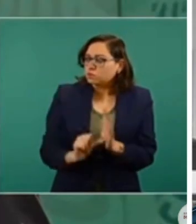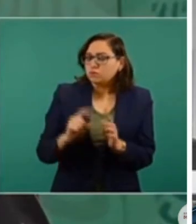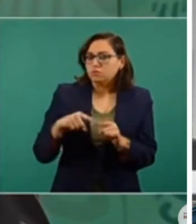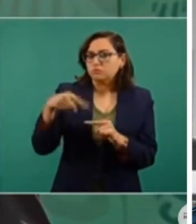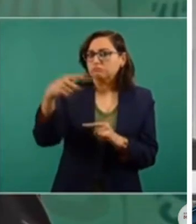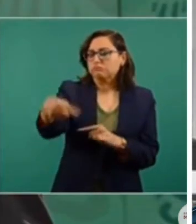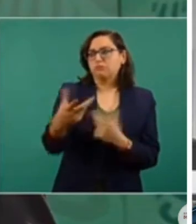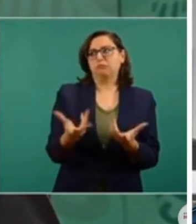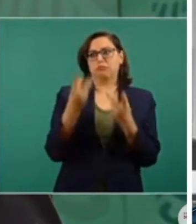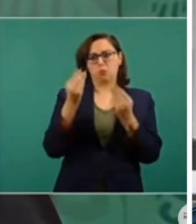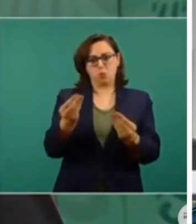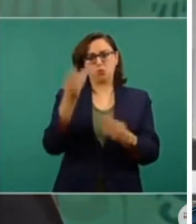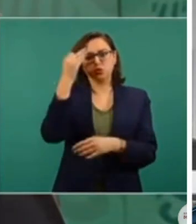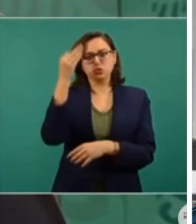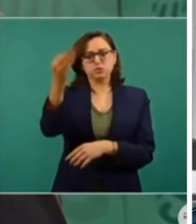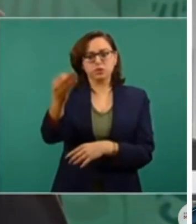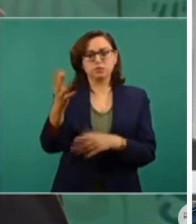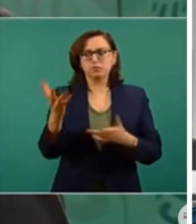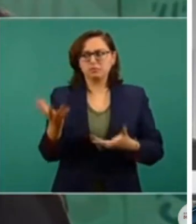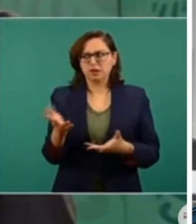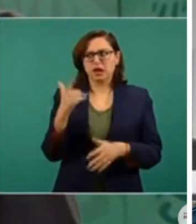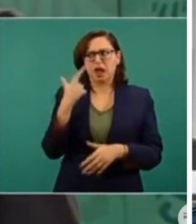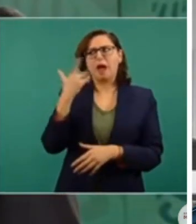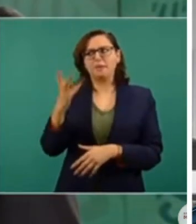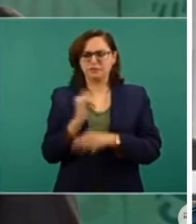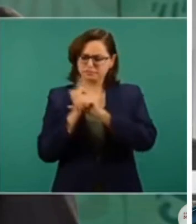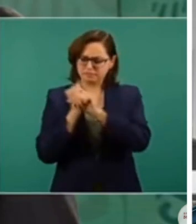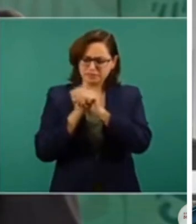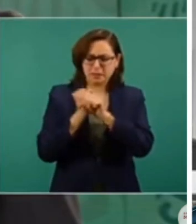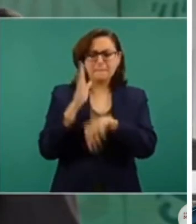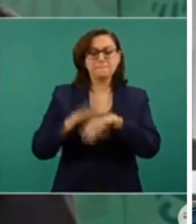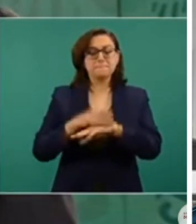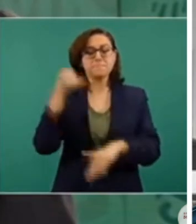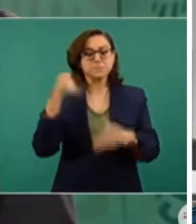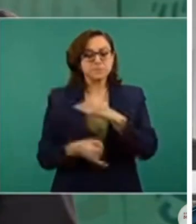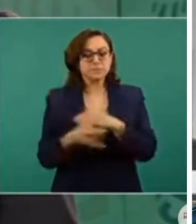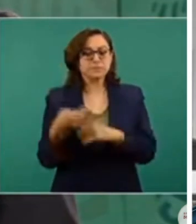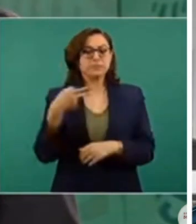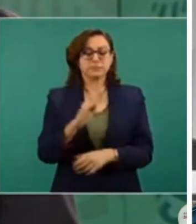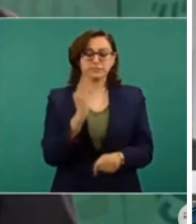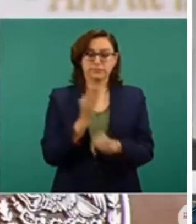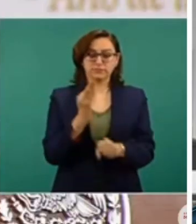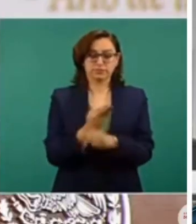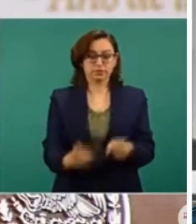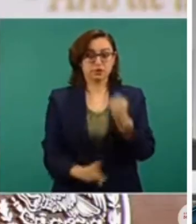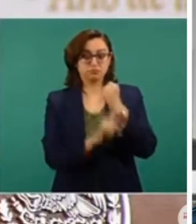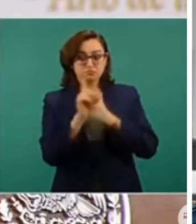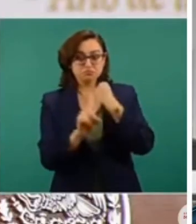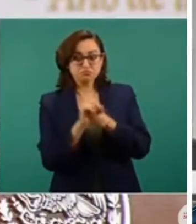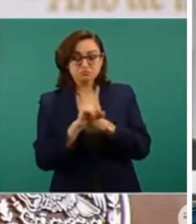mucho y debe de revisarse el tiempo, pero que no tengo ningún problema de contagio